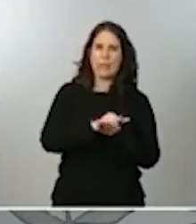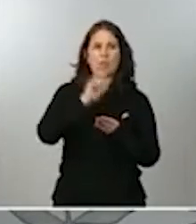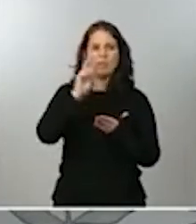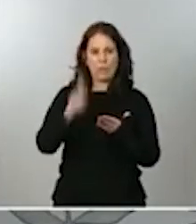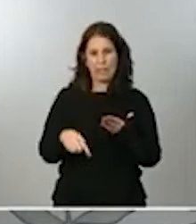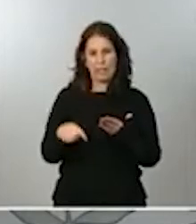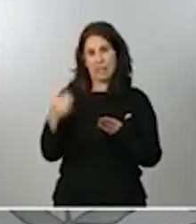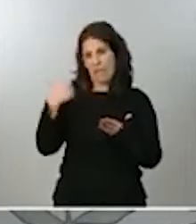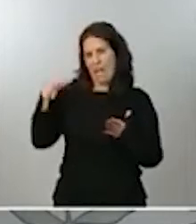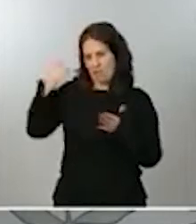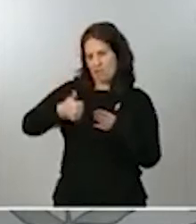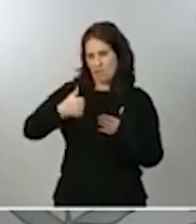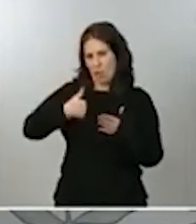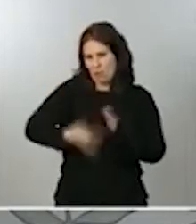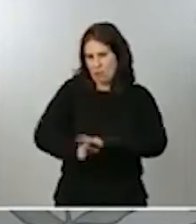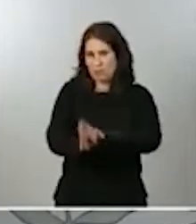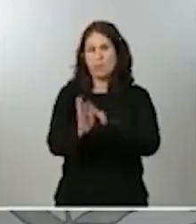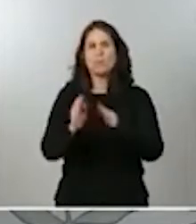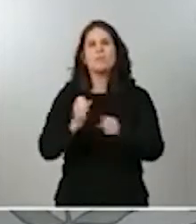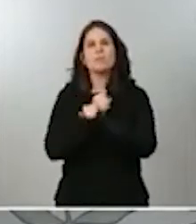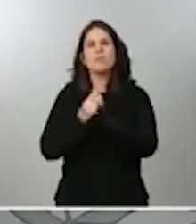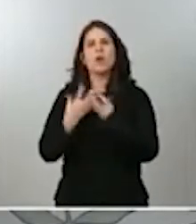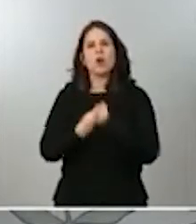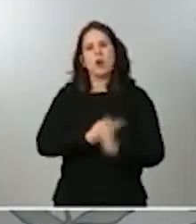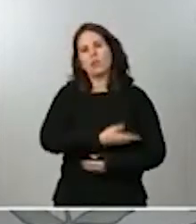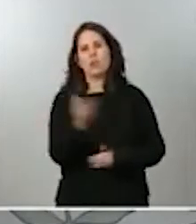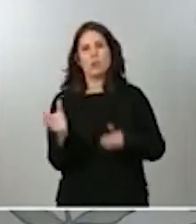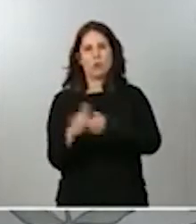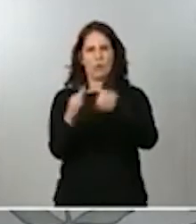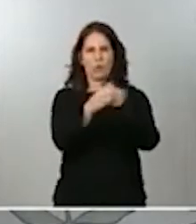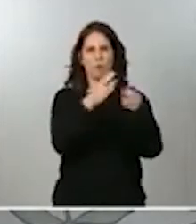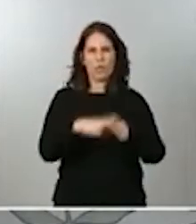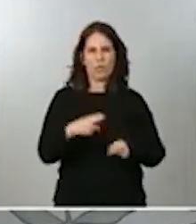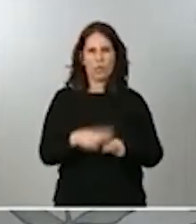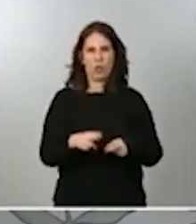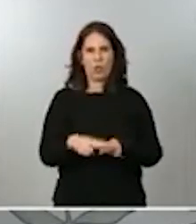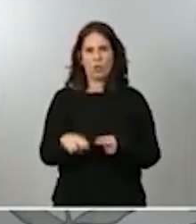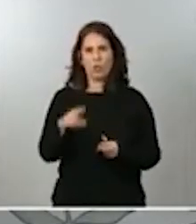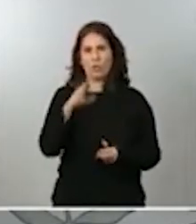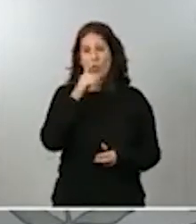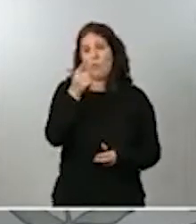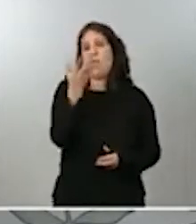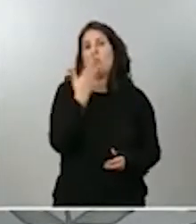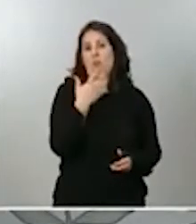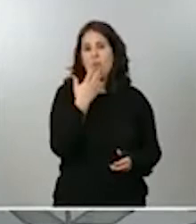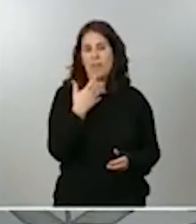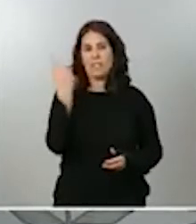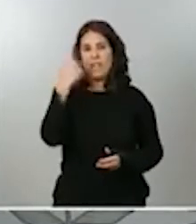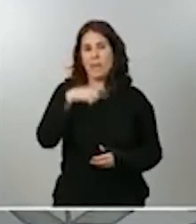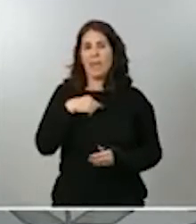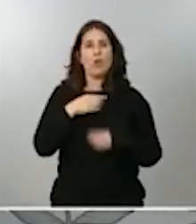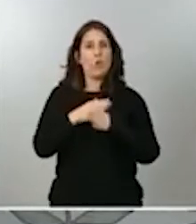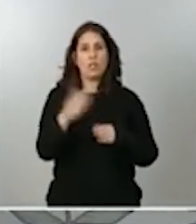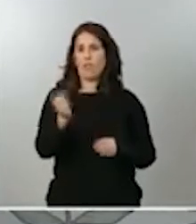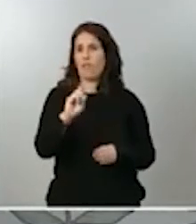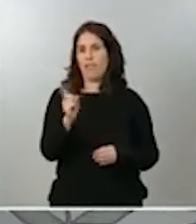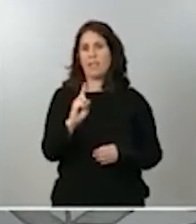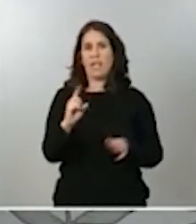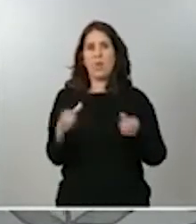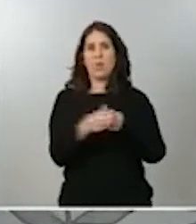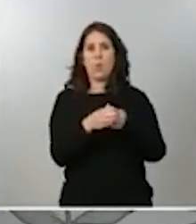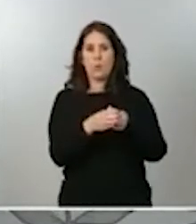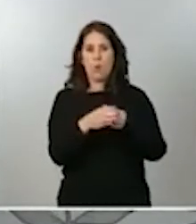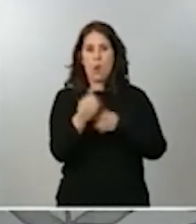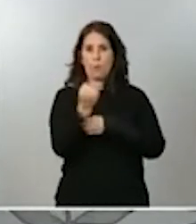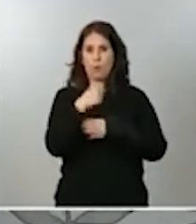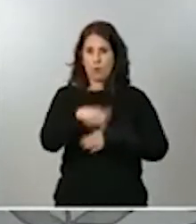haciendo– con el resto de formaciones políticas, porque, como conocen, no es suficiente con los grupos que apoyan a este Gobierno, que